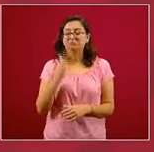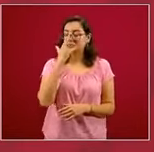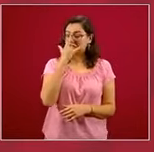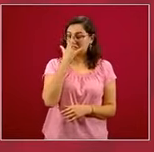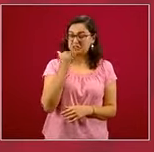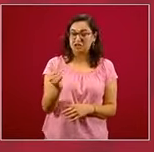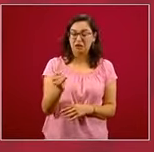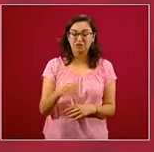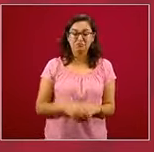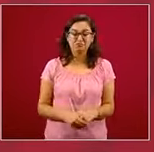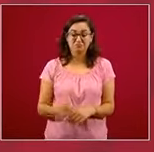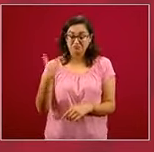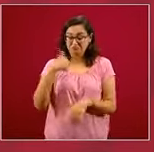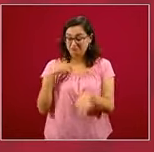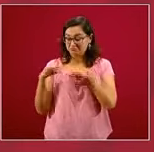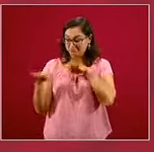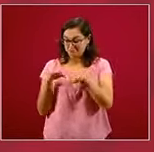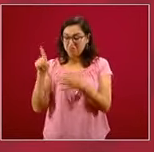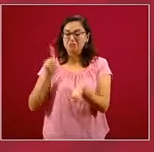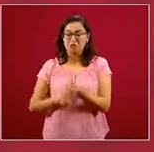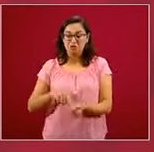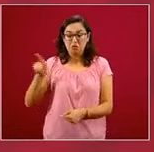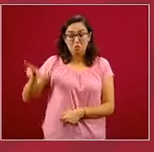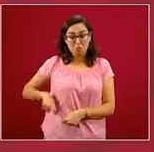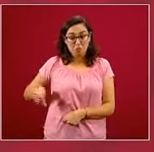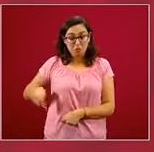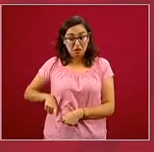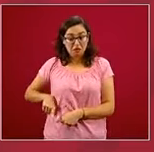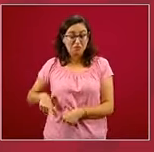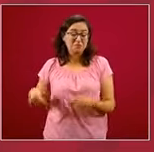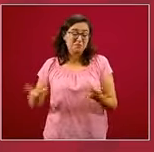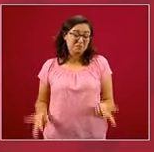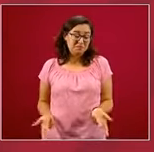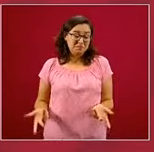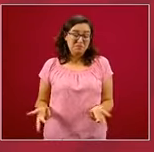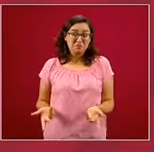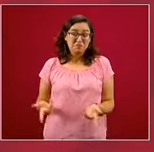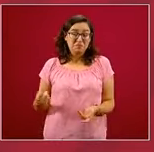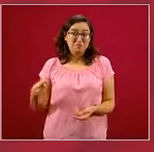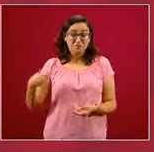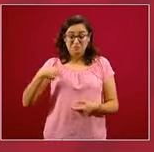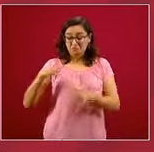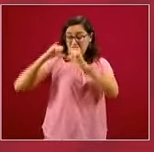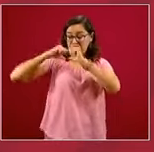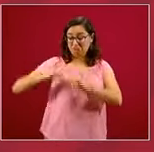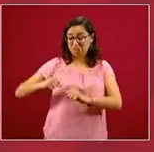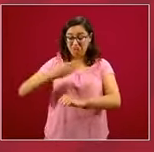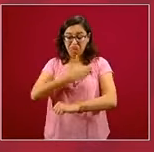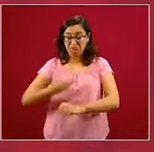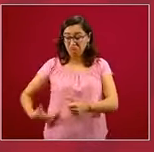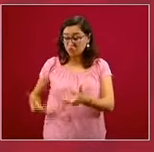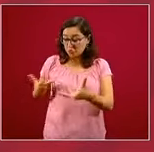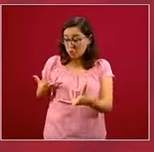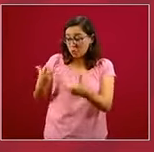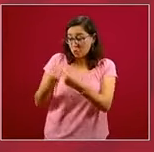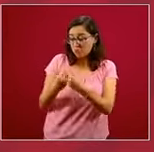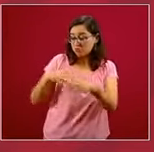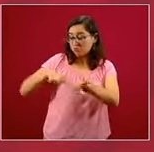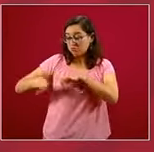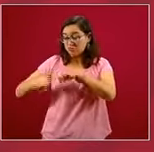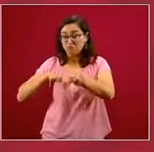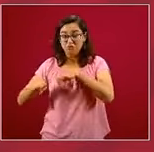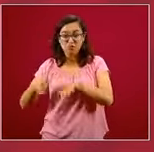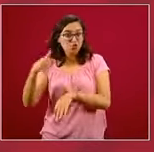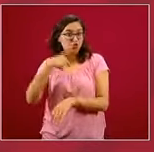Yo soy un funcionario técnico que trabajo para el Poder Ejecutivo del país, del Gobierno de México.